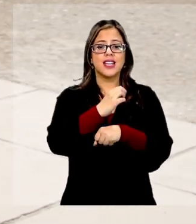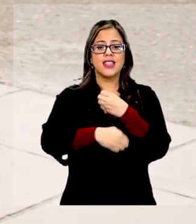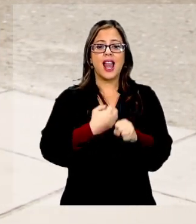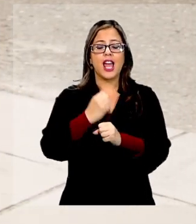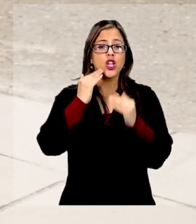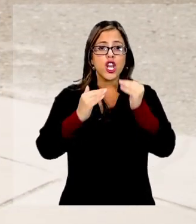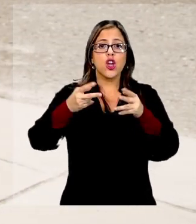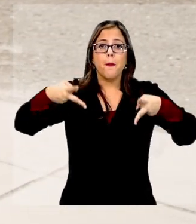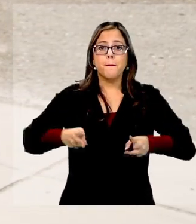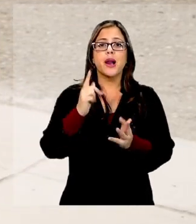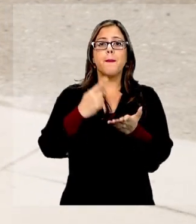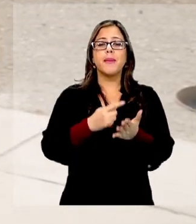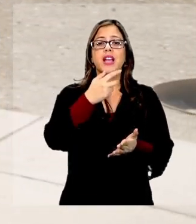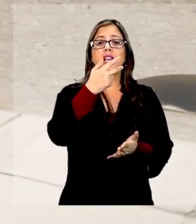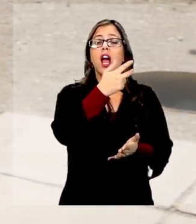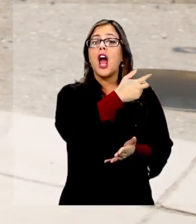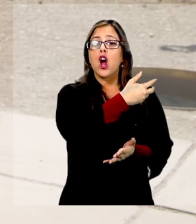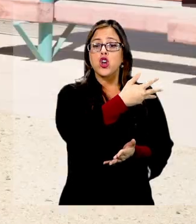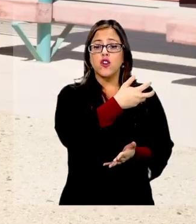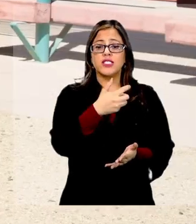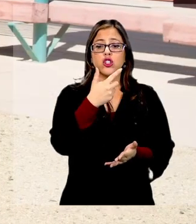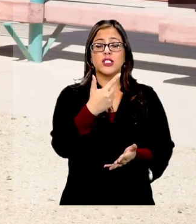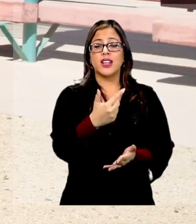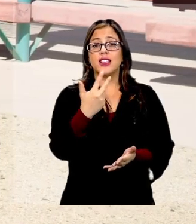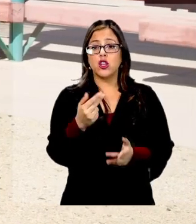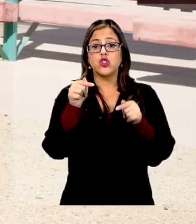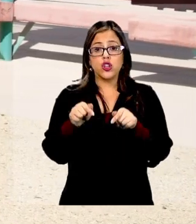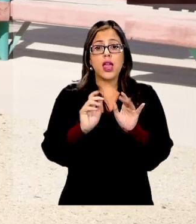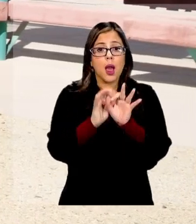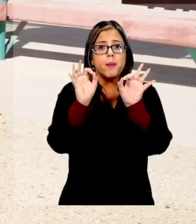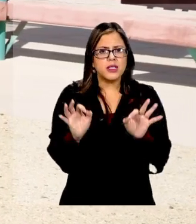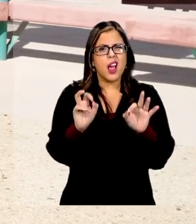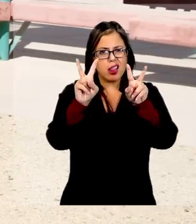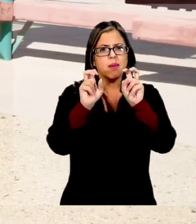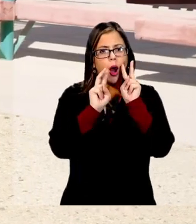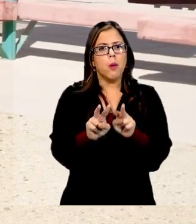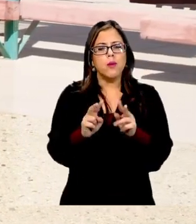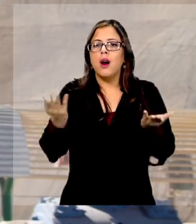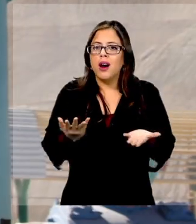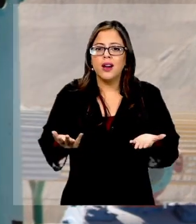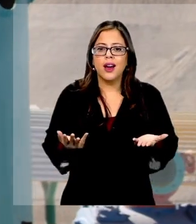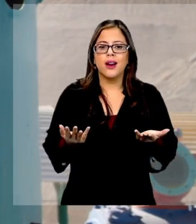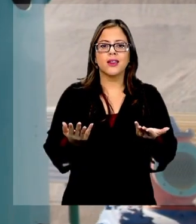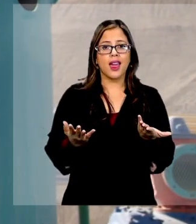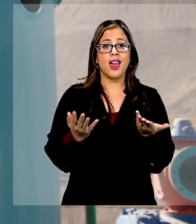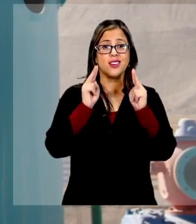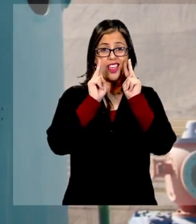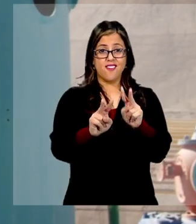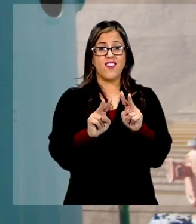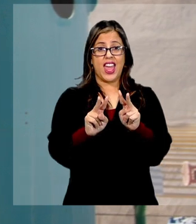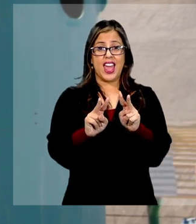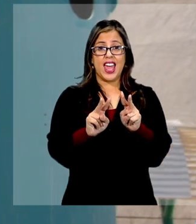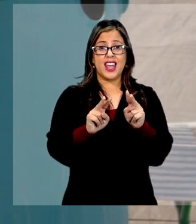del Año del Niño, que fue inaugurado en 1978. Y tiene unas particularidades bien especiales, porque las figuras que